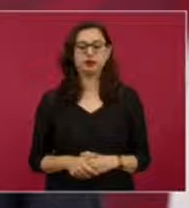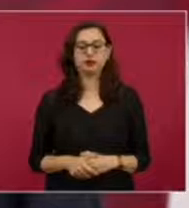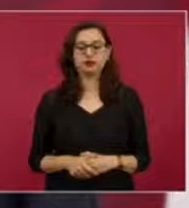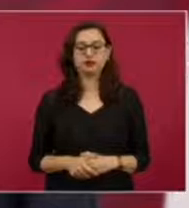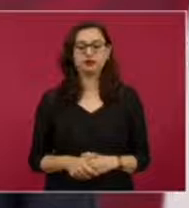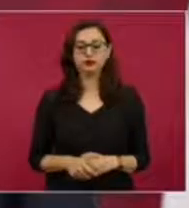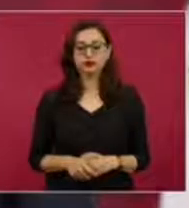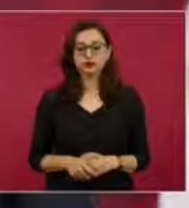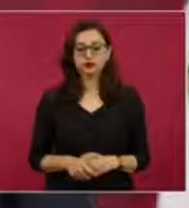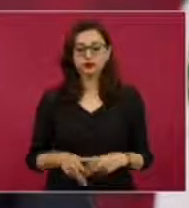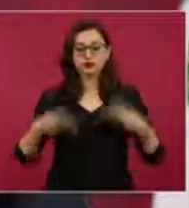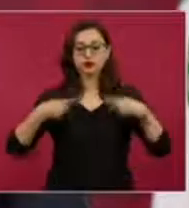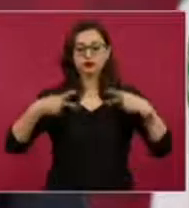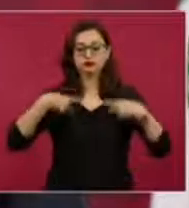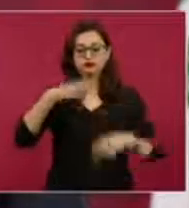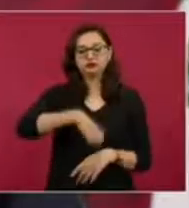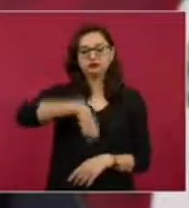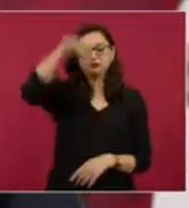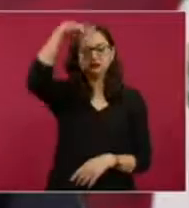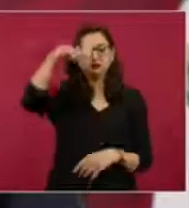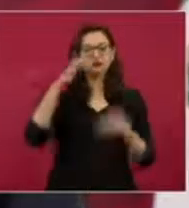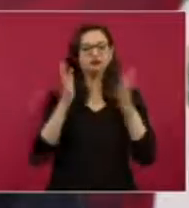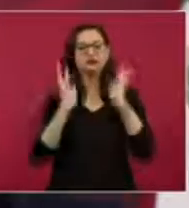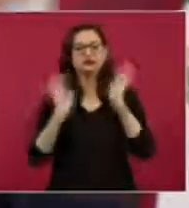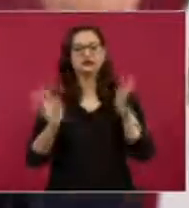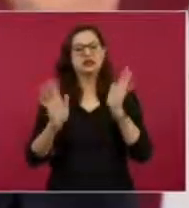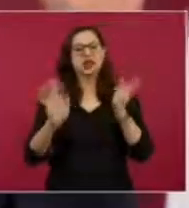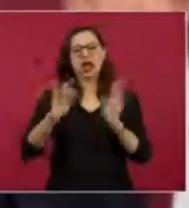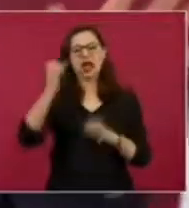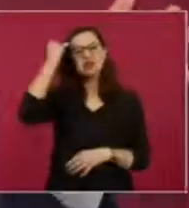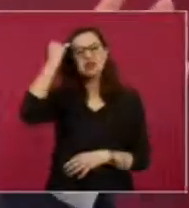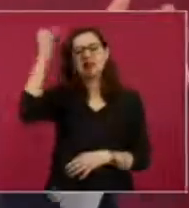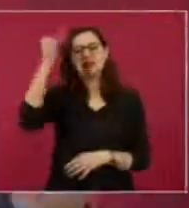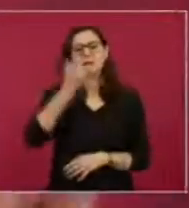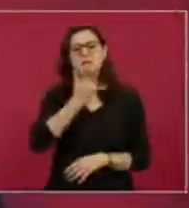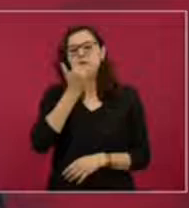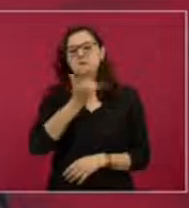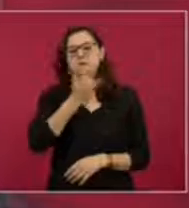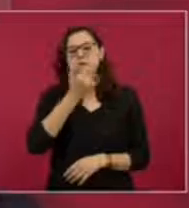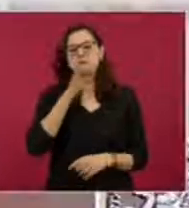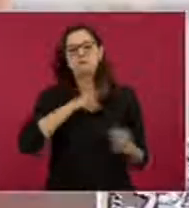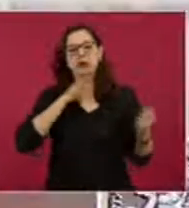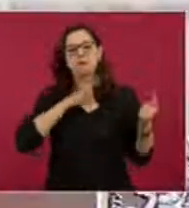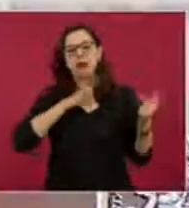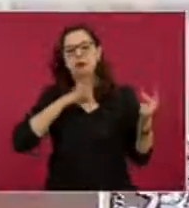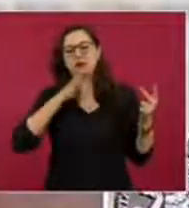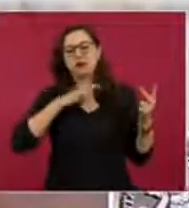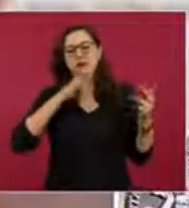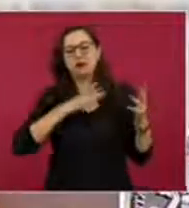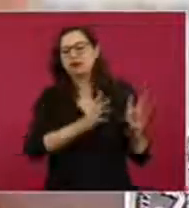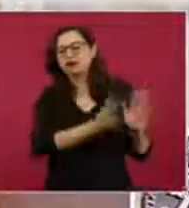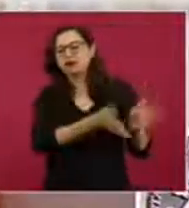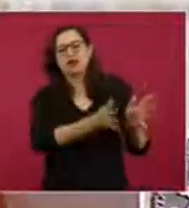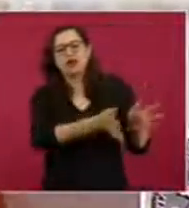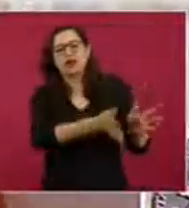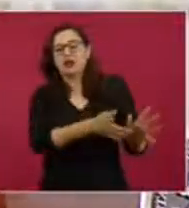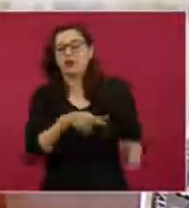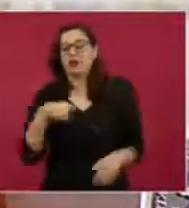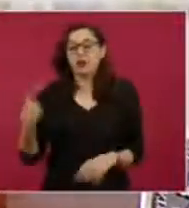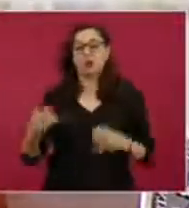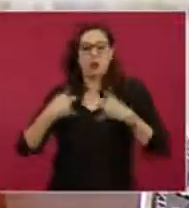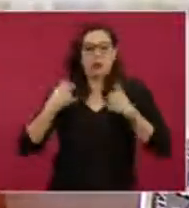prejuiciado, está más abierto y se preguntan cosas y